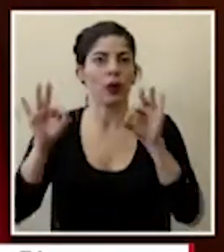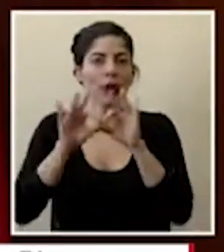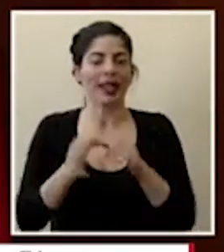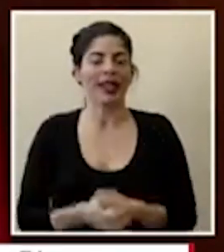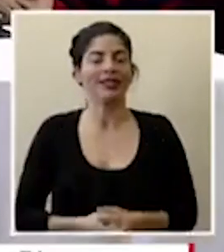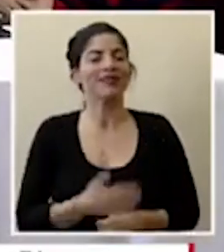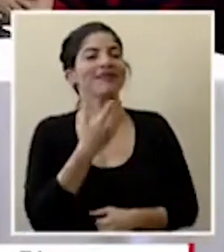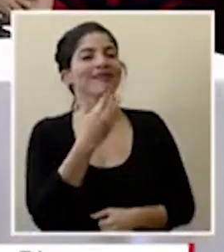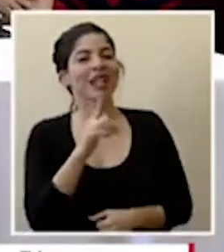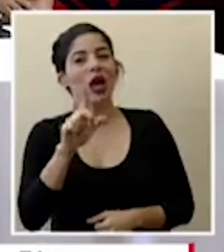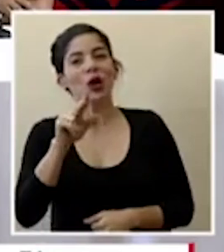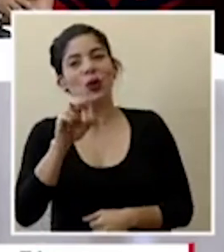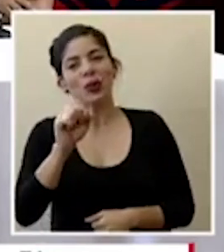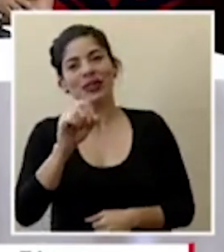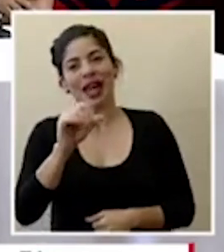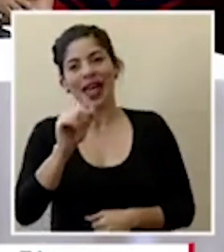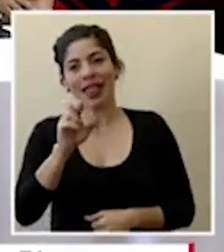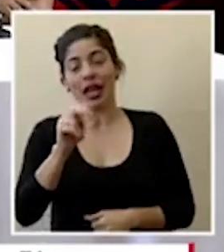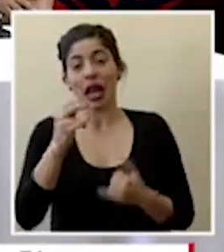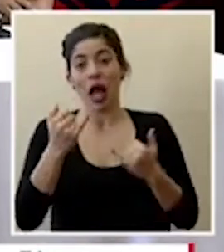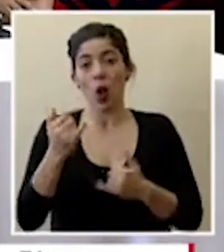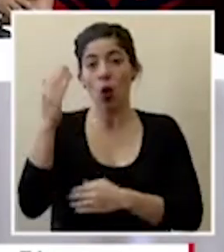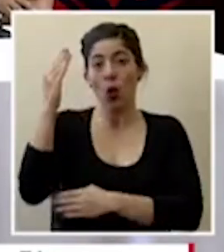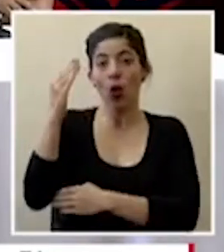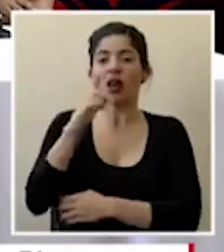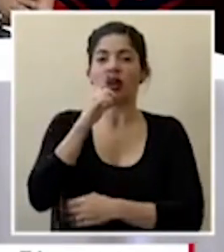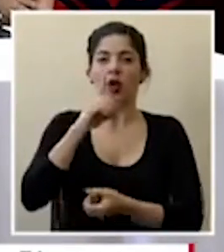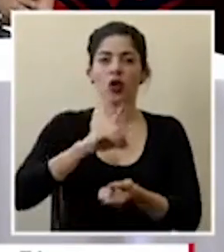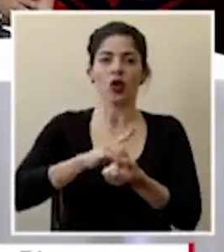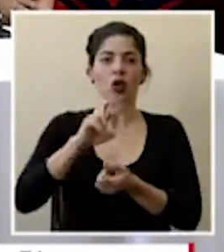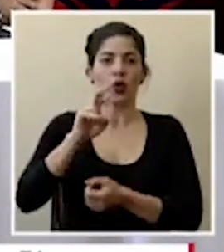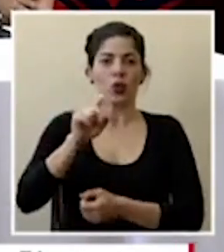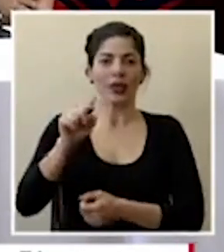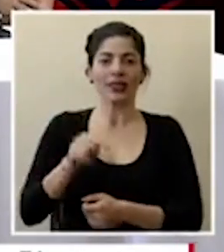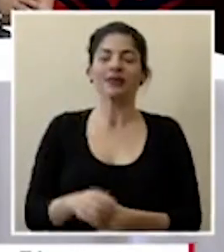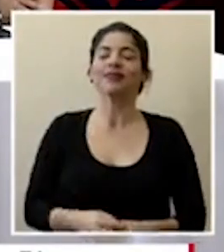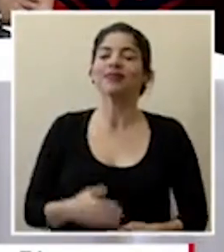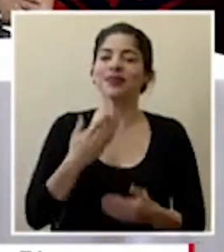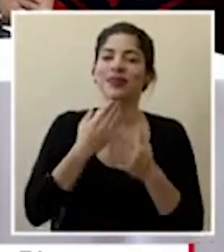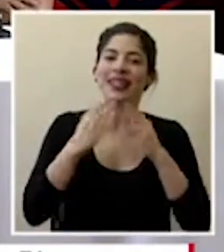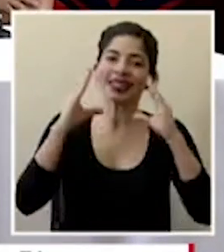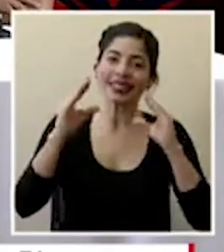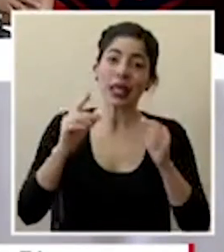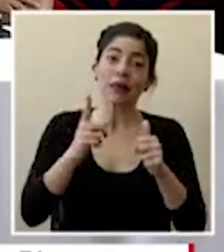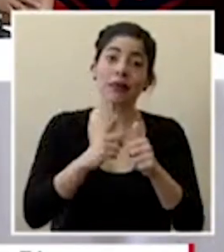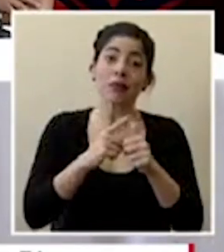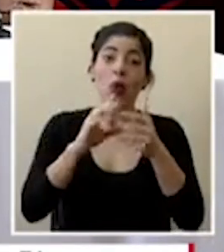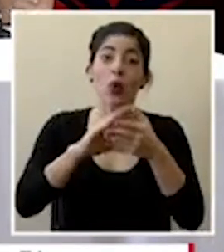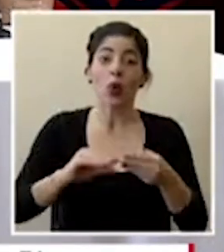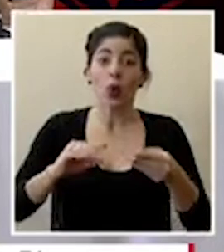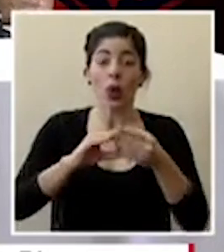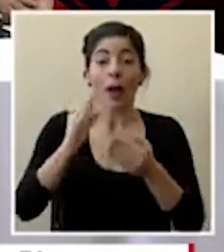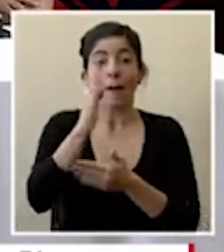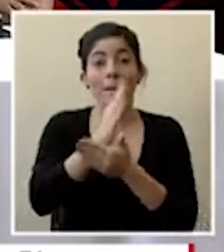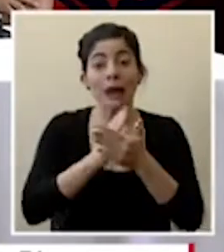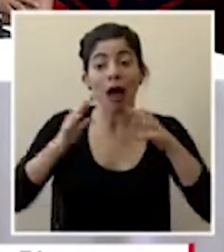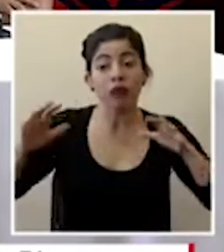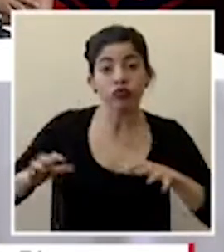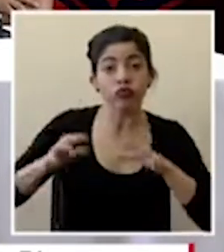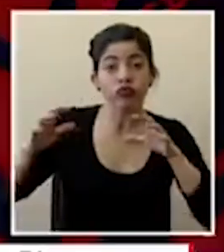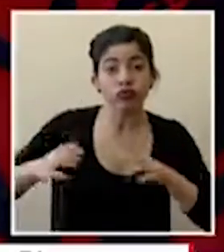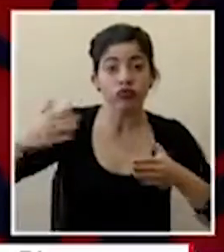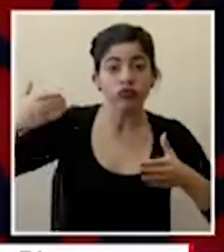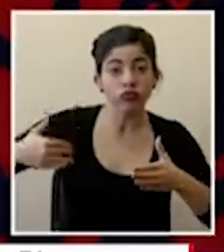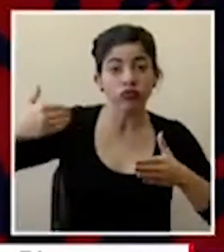gracias don luís adrián recibimos el mensaje del doctor ruiz buenas tardes este primero contarles que como parte de las actividades que estamos